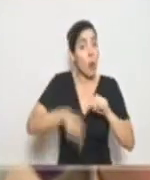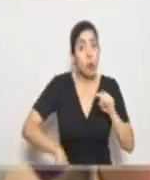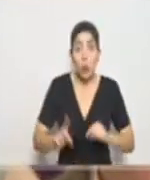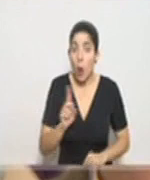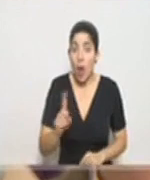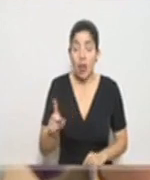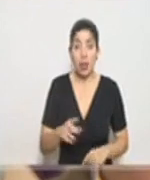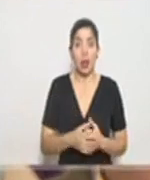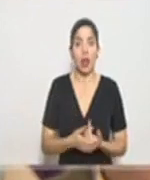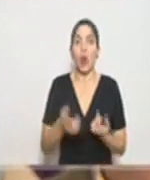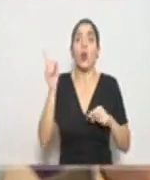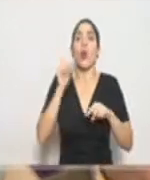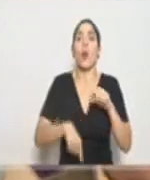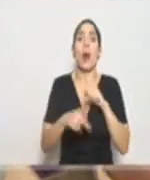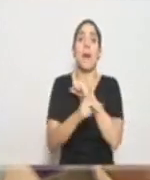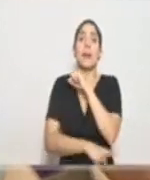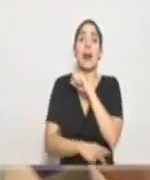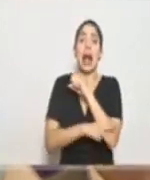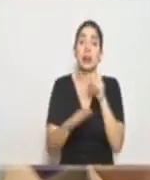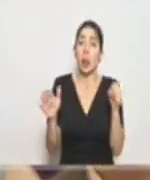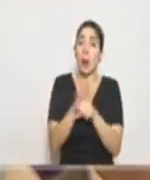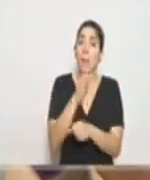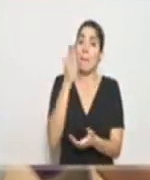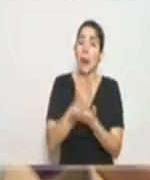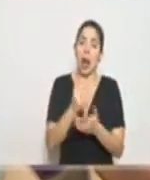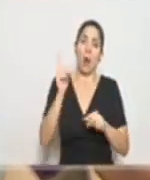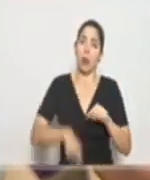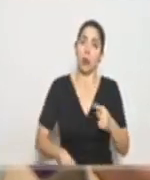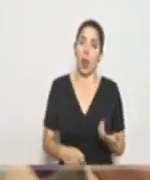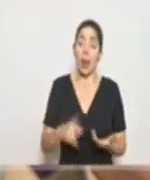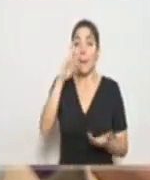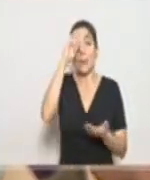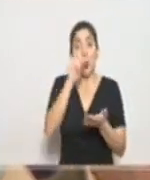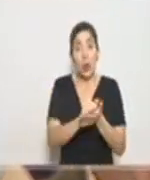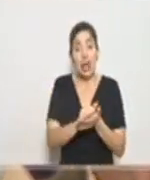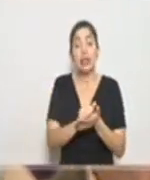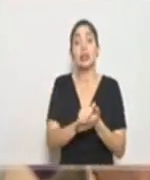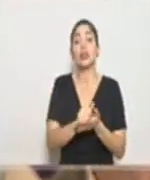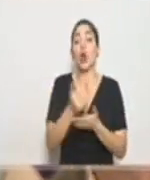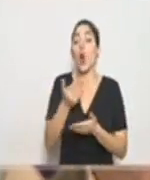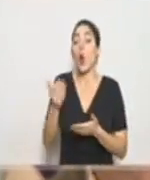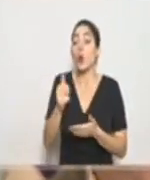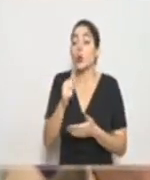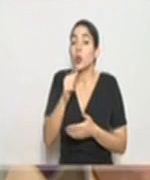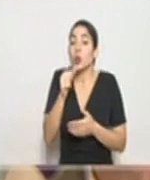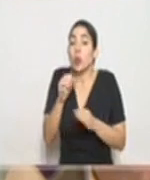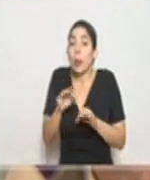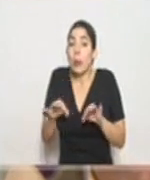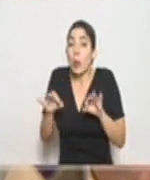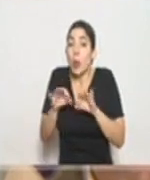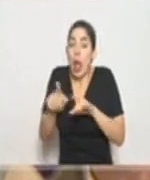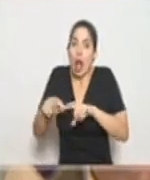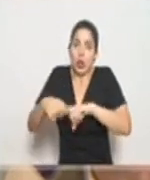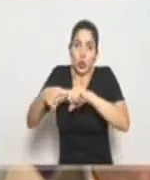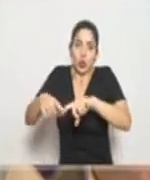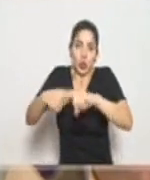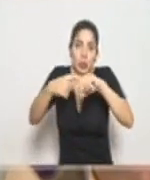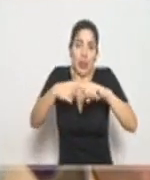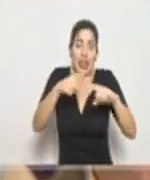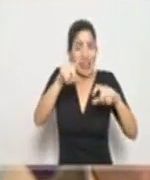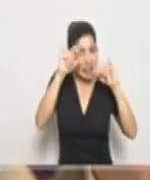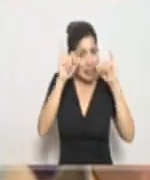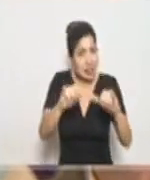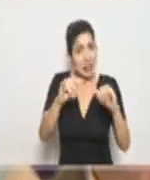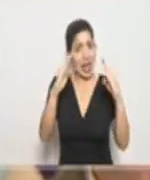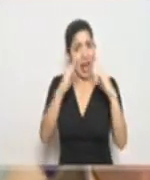no podemos detener al país absolutamente y por eso las cosas que no son esenciales suspendámoslas, quedémonos